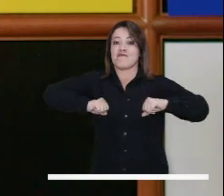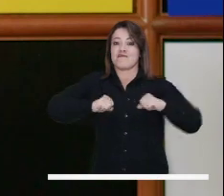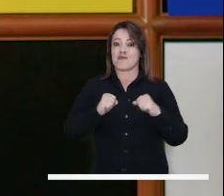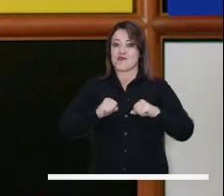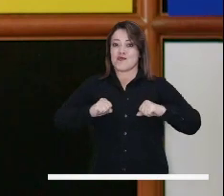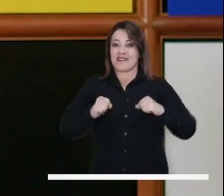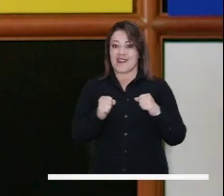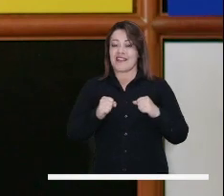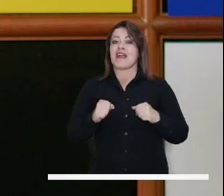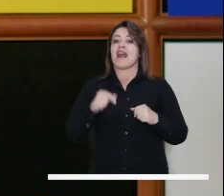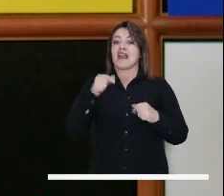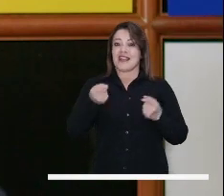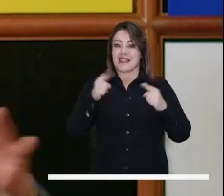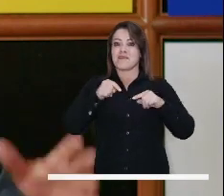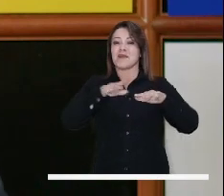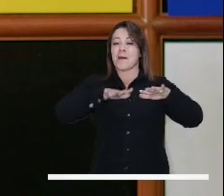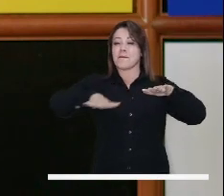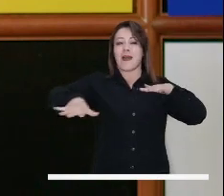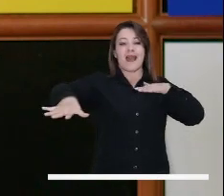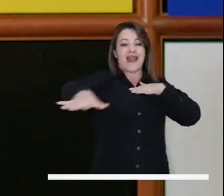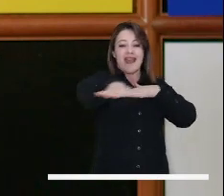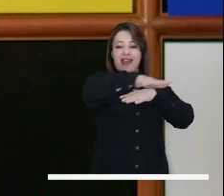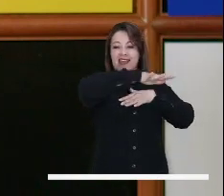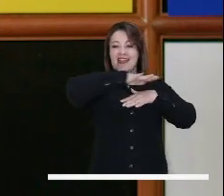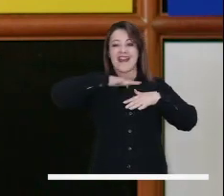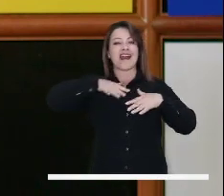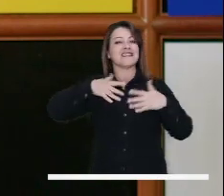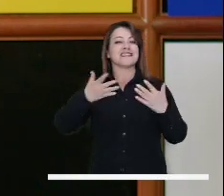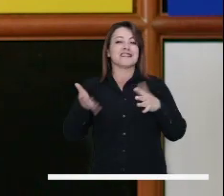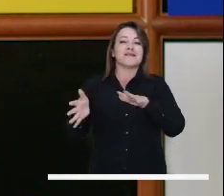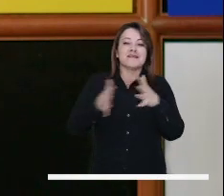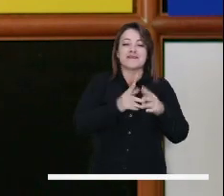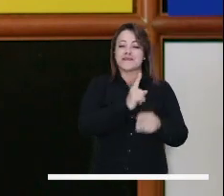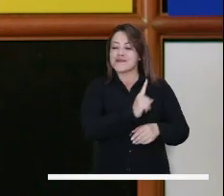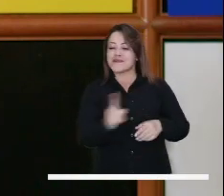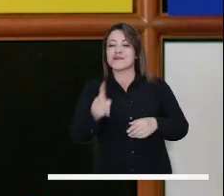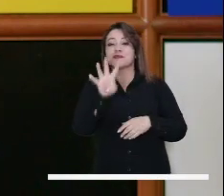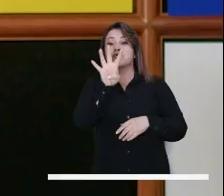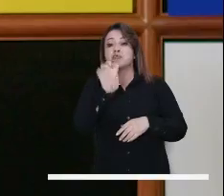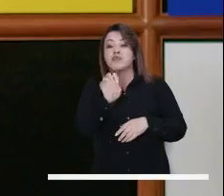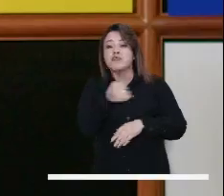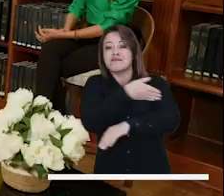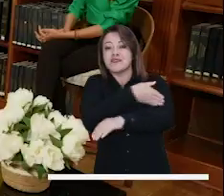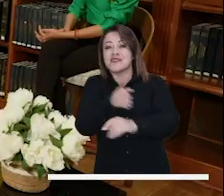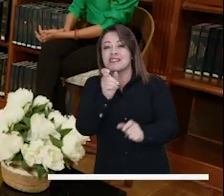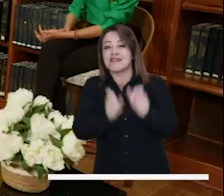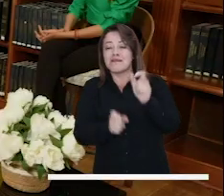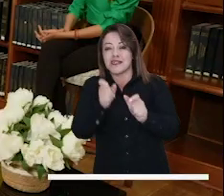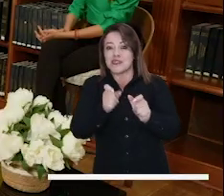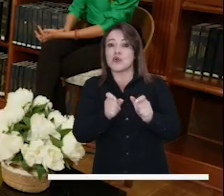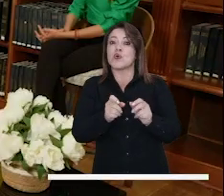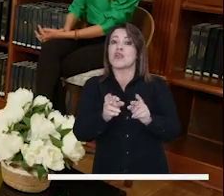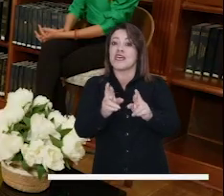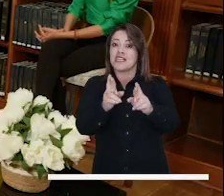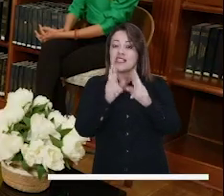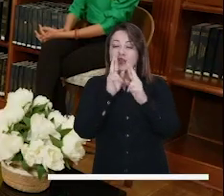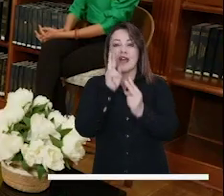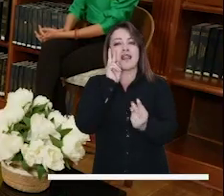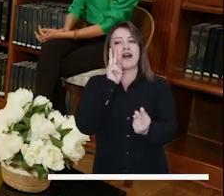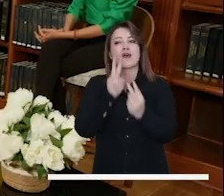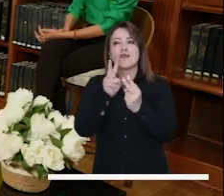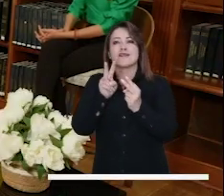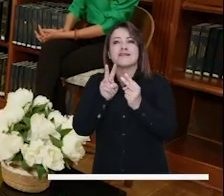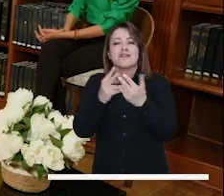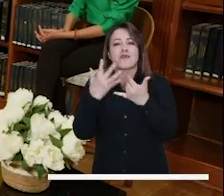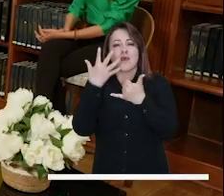y toda la sabana que tiene un poco más de nueve millones de habitantes pudieran conocer lo que